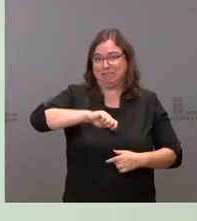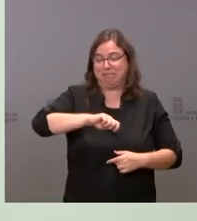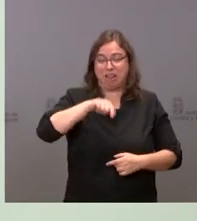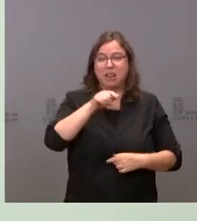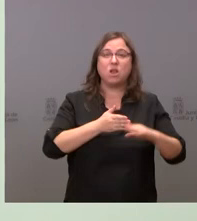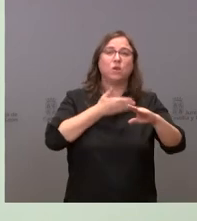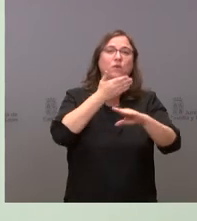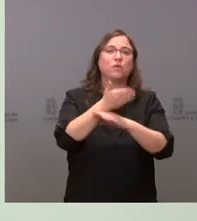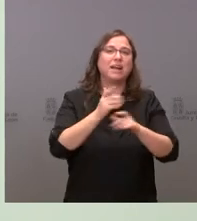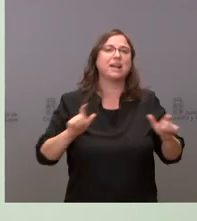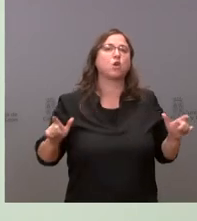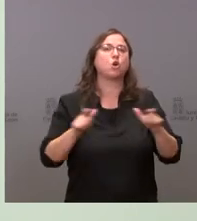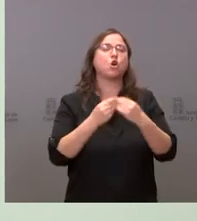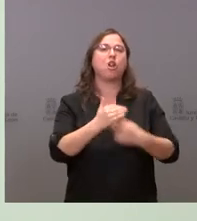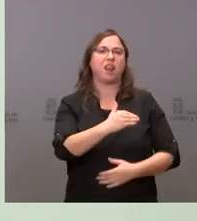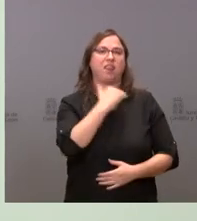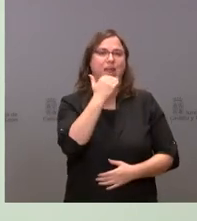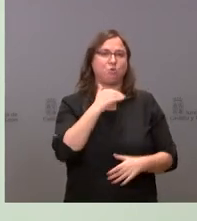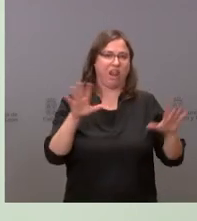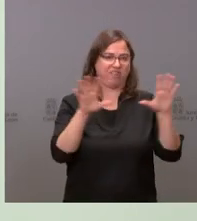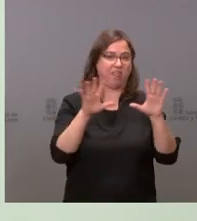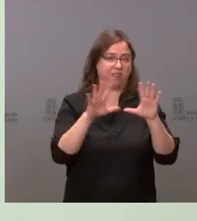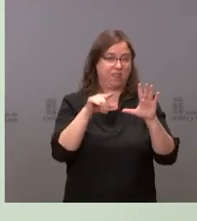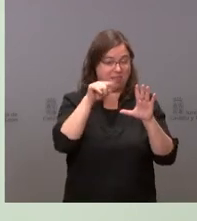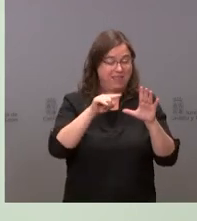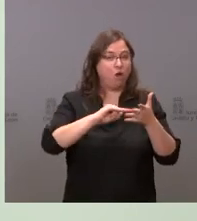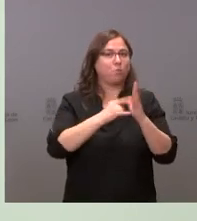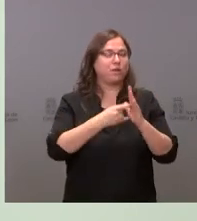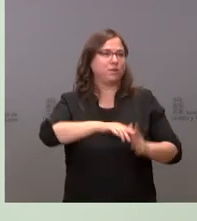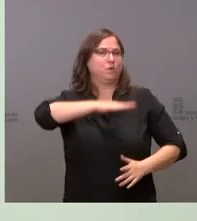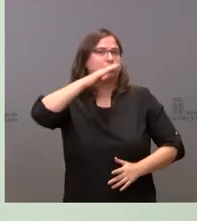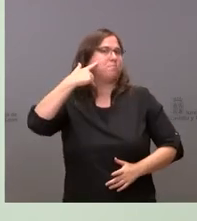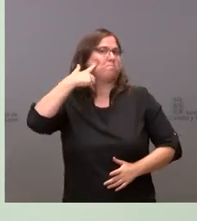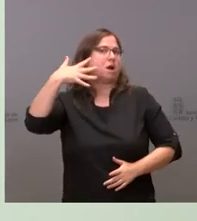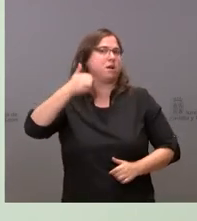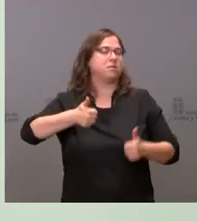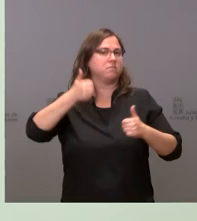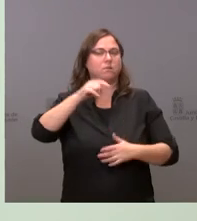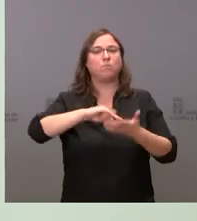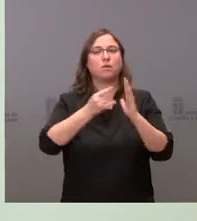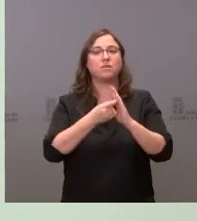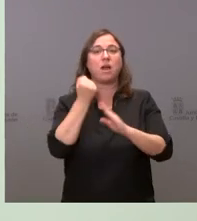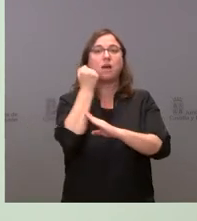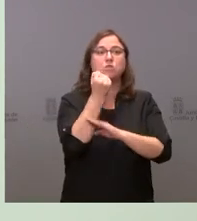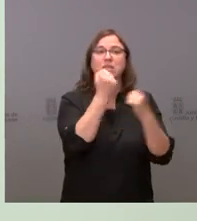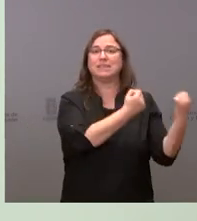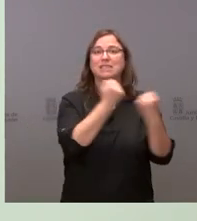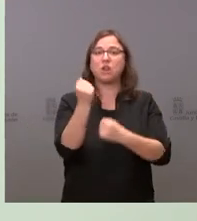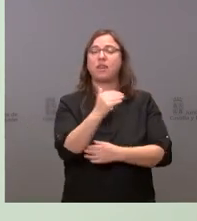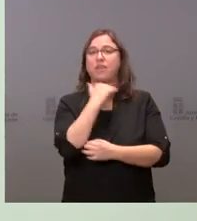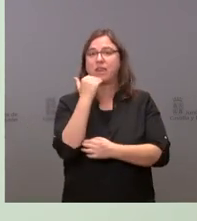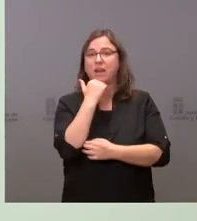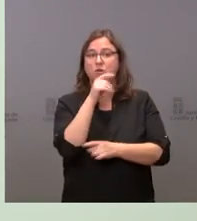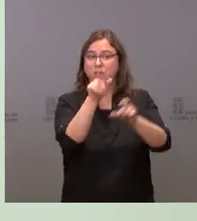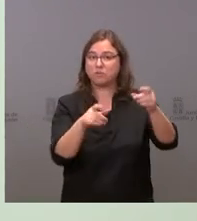tuve una reunión con Zamora 10 y uno de los proyectos emblemáticos que estaban respaldando las instituciones de Zamora la